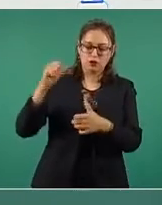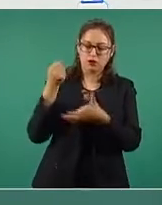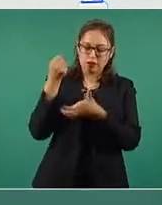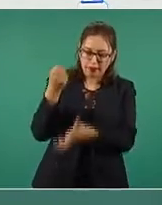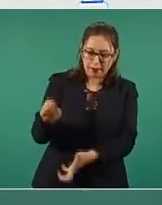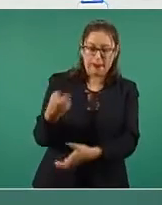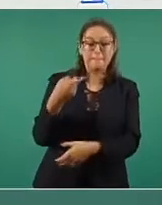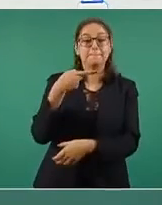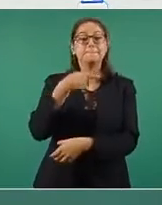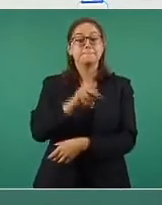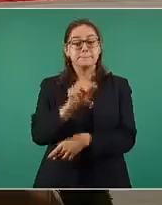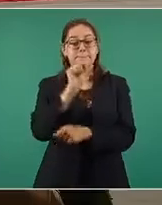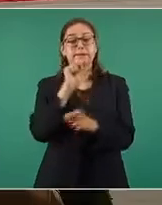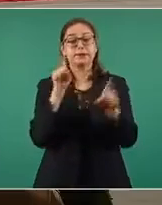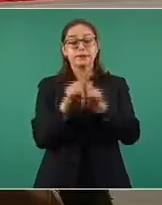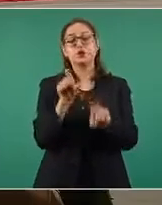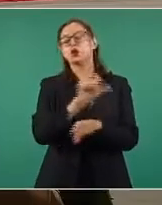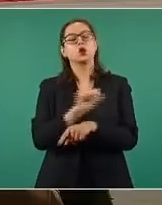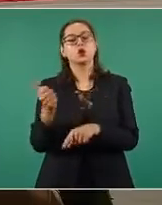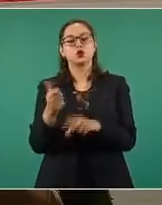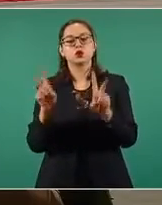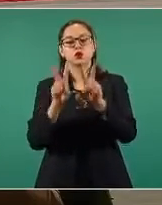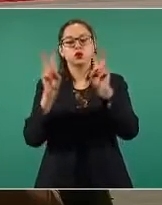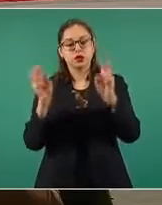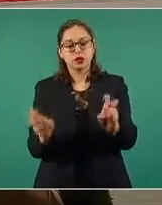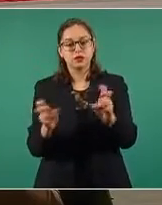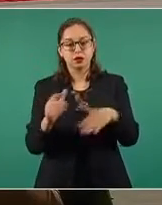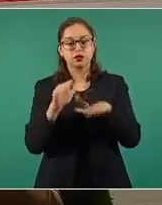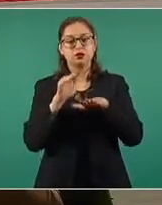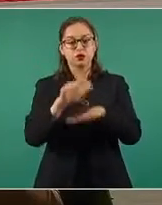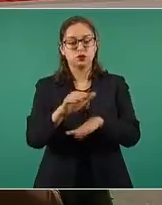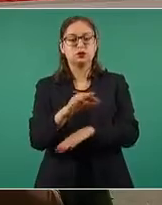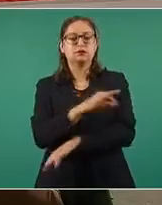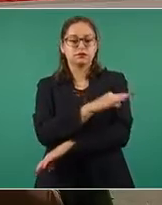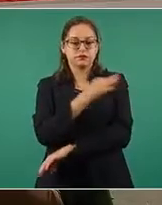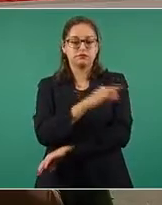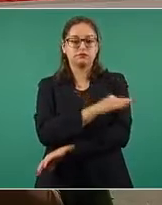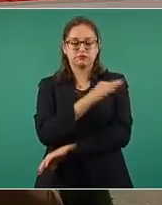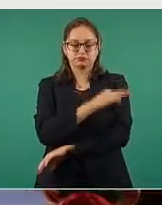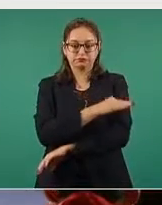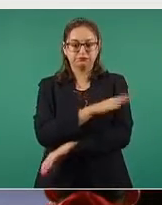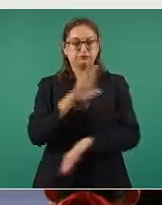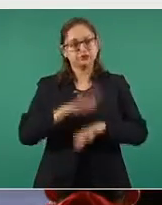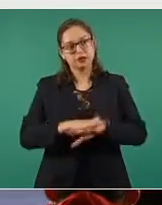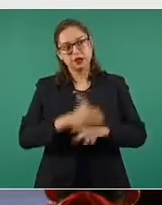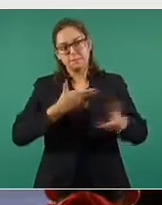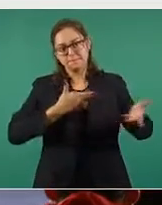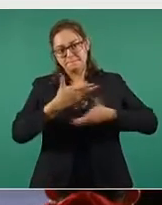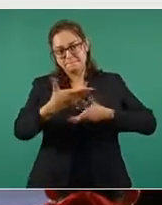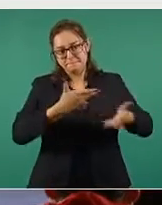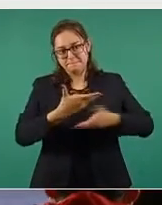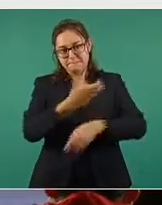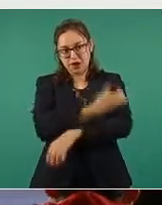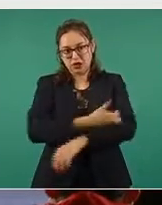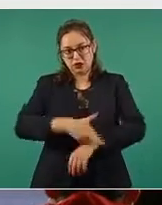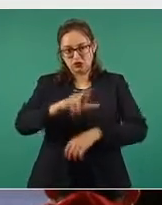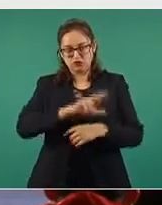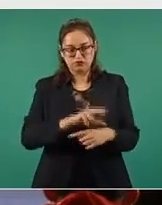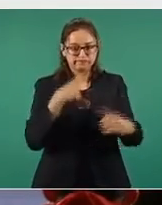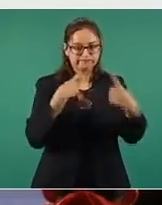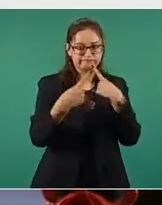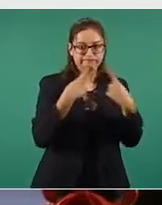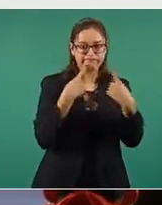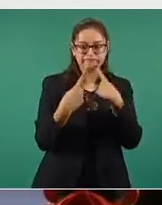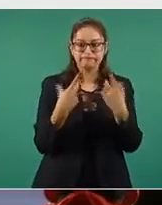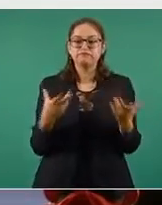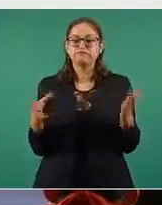con el asunto que hoy nos ocupa. Vamos a tener mayor coordinación entre industrias críticas para mitigar